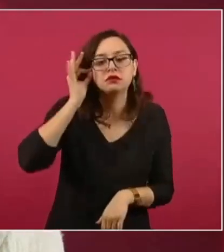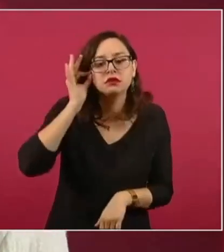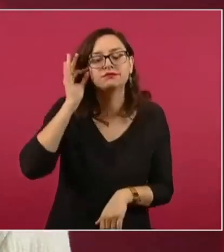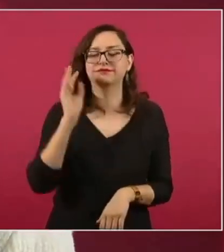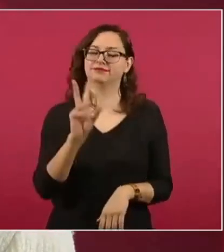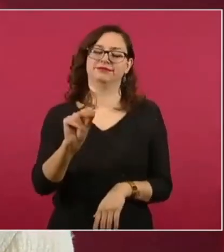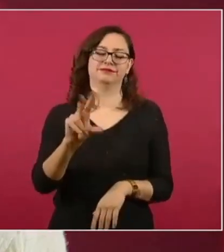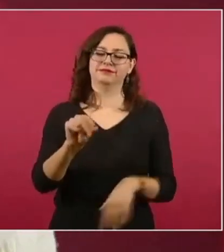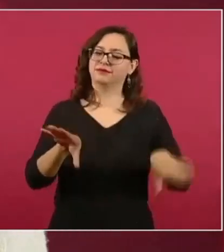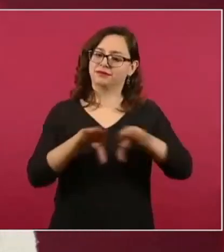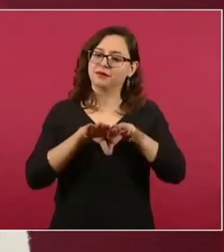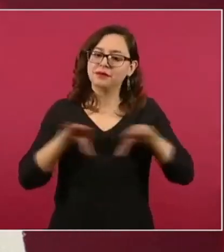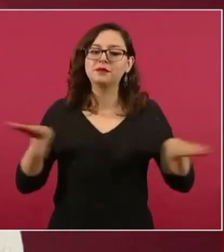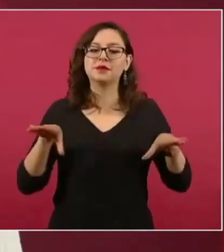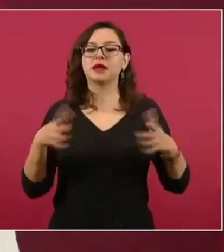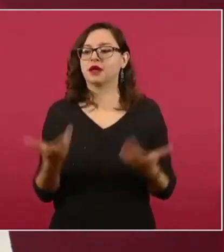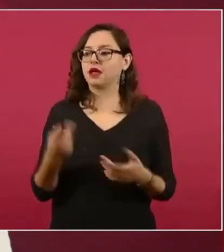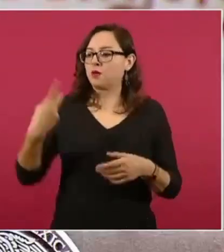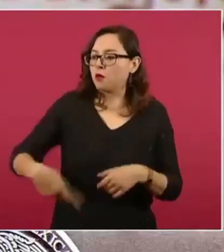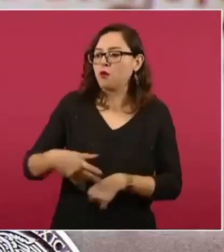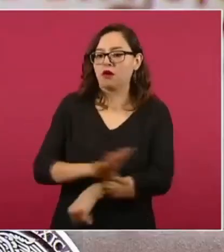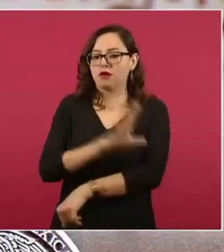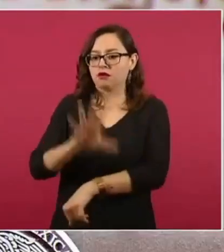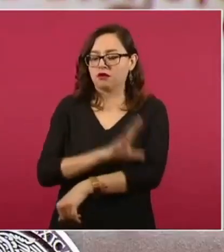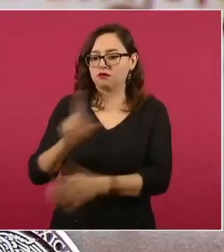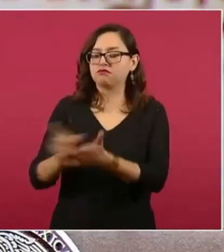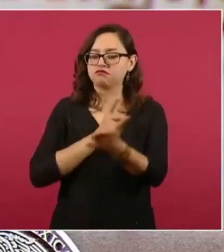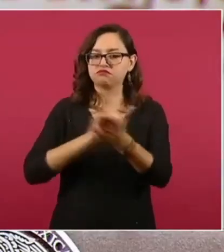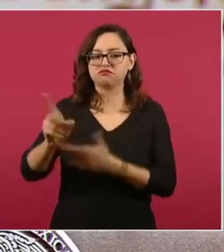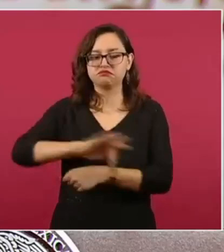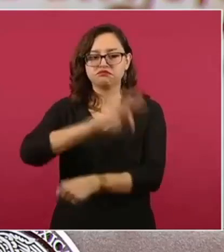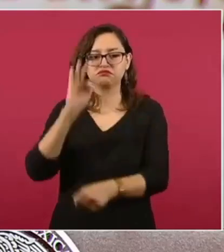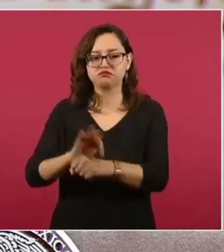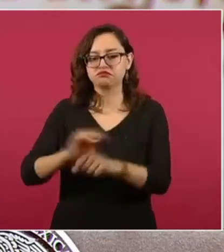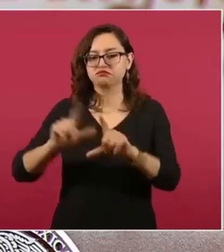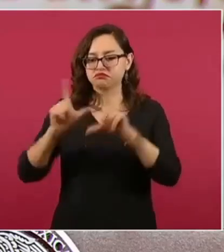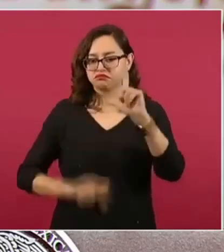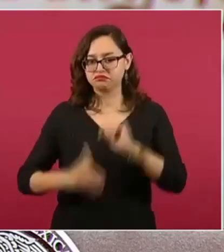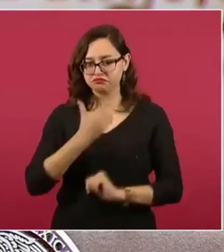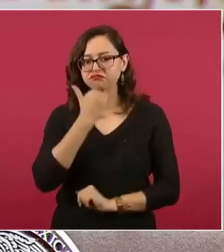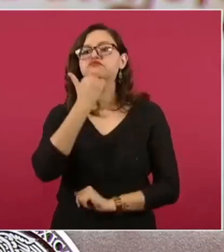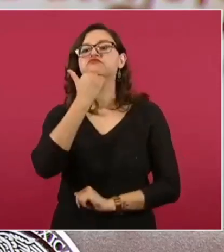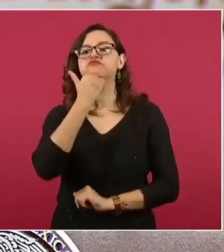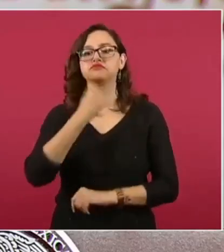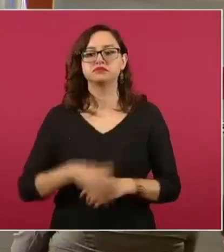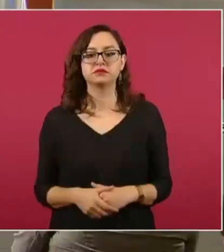sobre los recursos energéticos del país y sostener en alto la dignidad de nuestro pueblo.